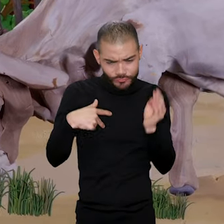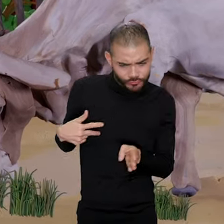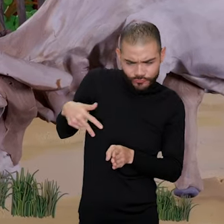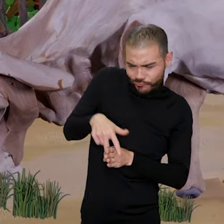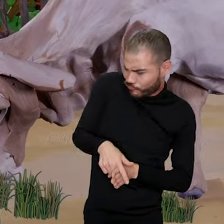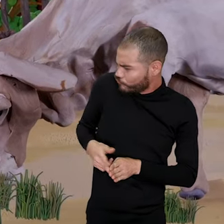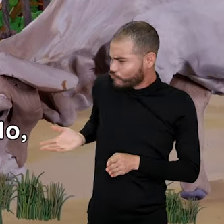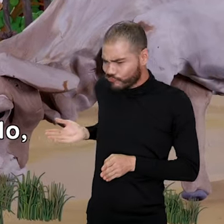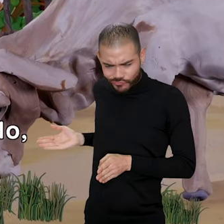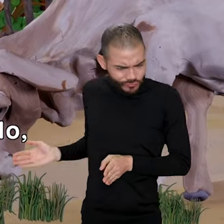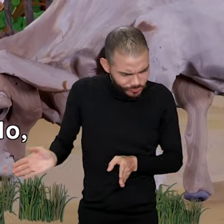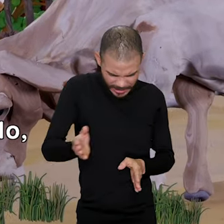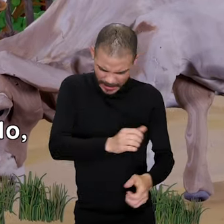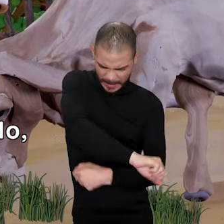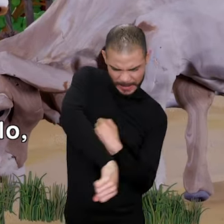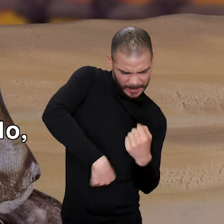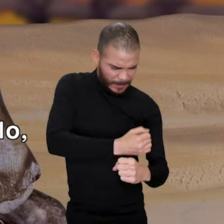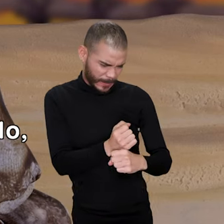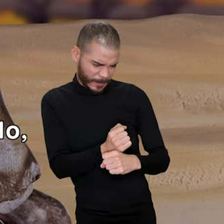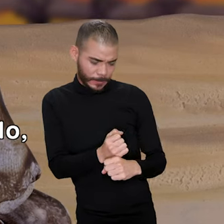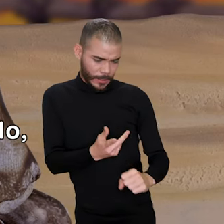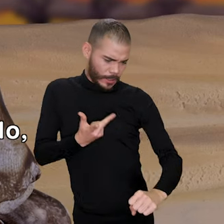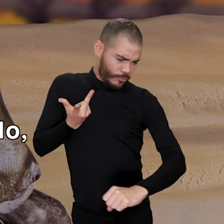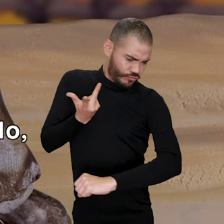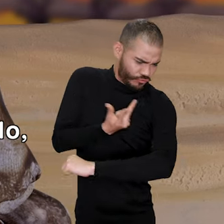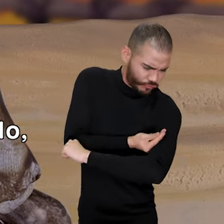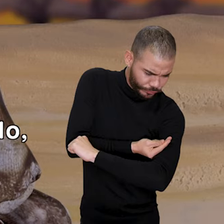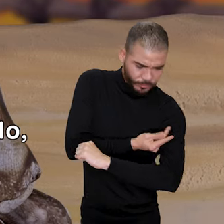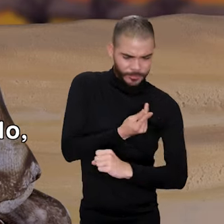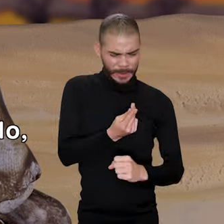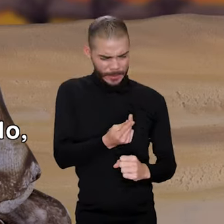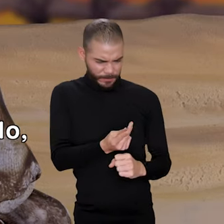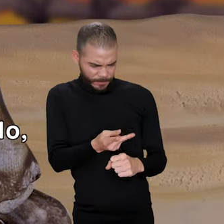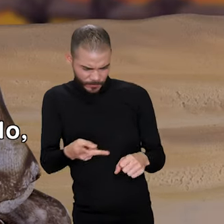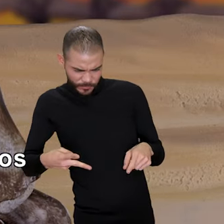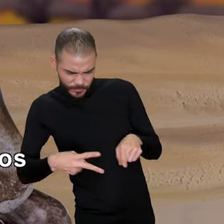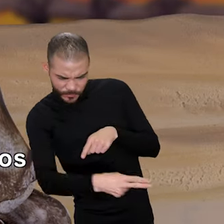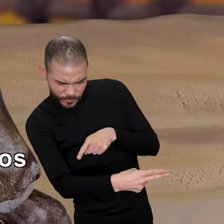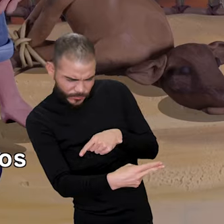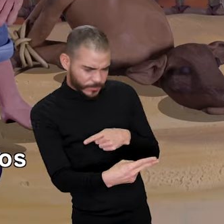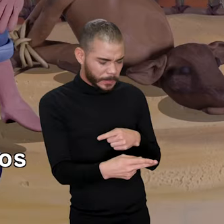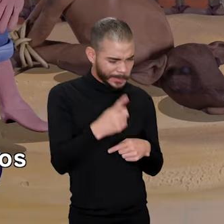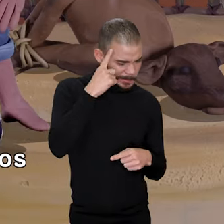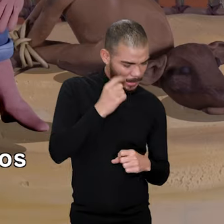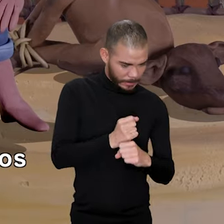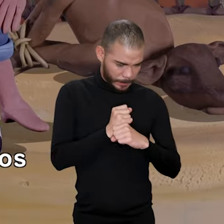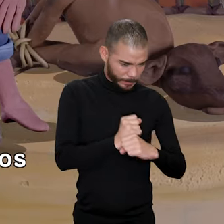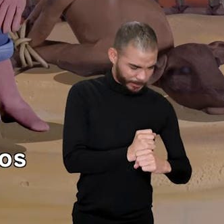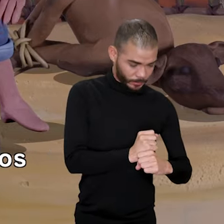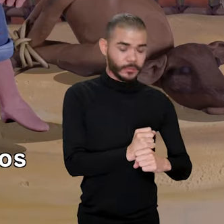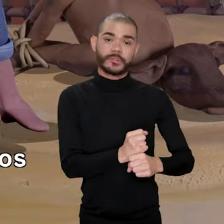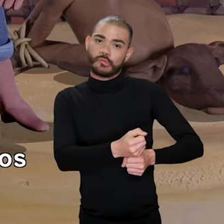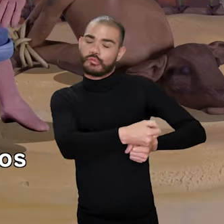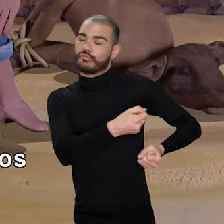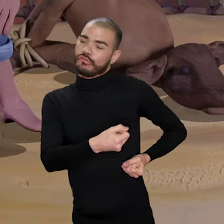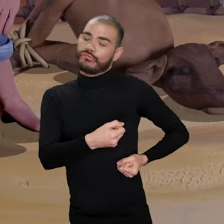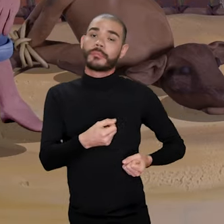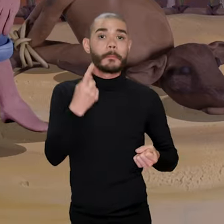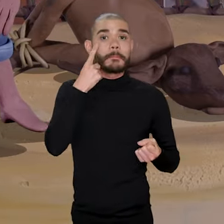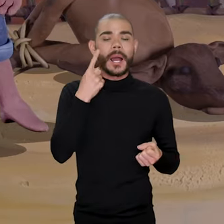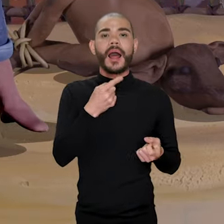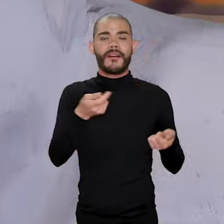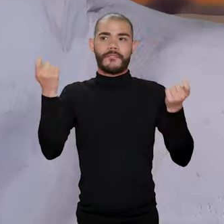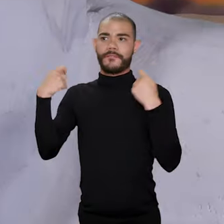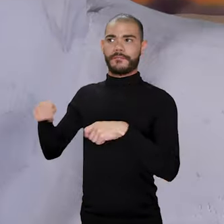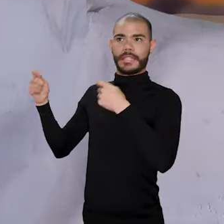lo guían hasta el corral donde lo separan para herrarlo, castrarlo, vacunarlo y seleccionar a aquellos que serán trasladados